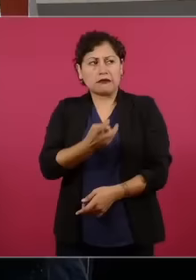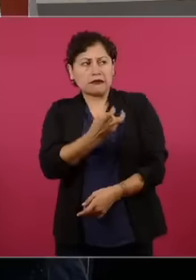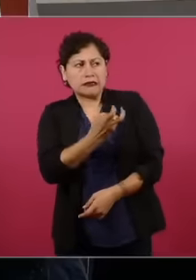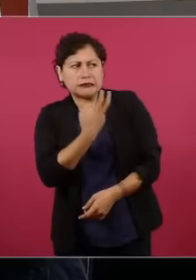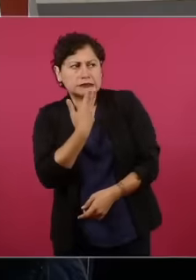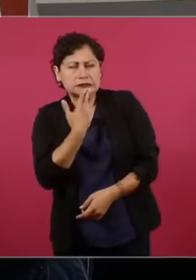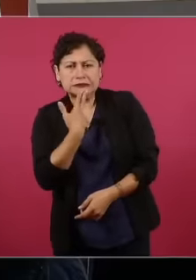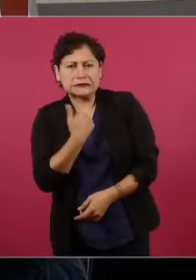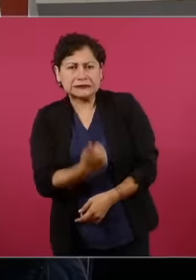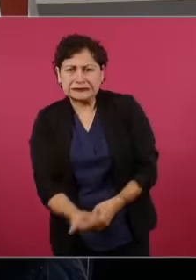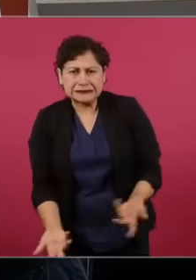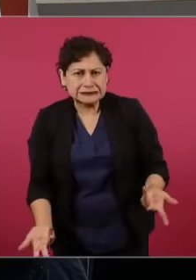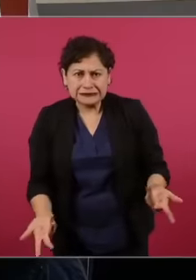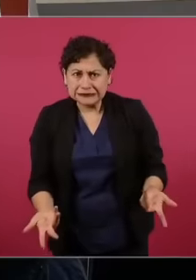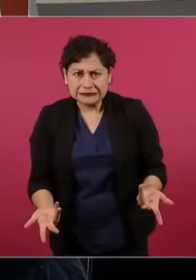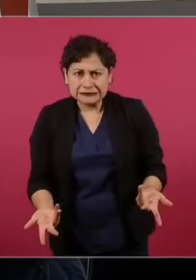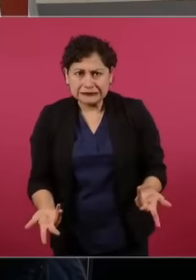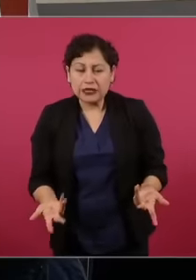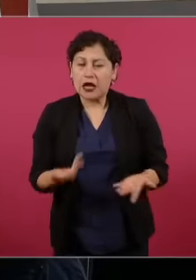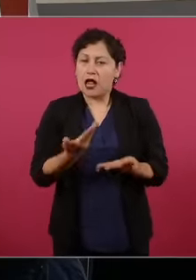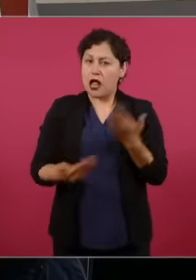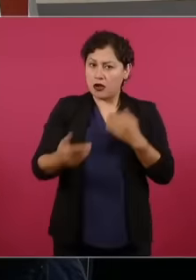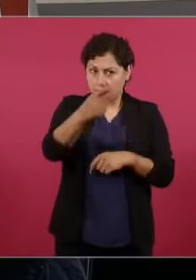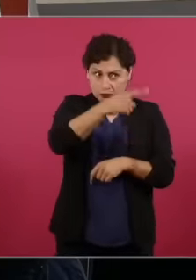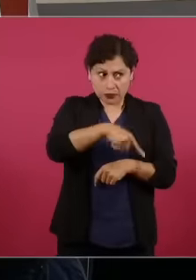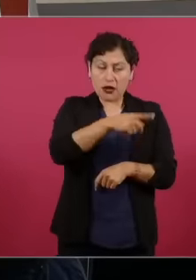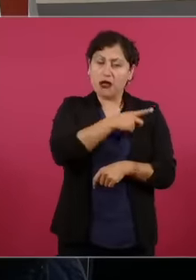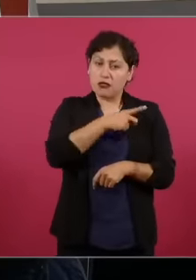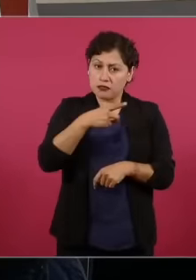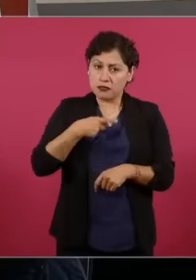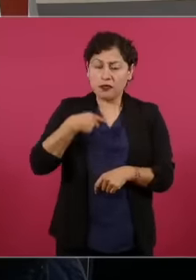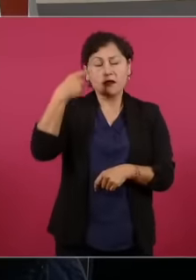Se tienen que ir En retiros